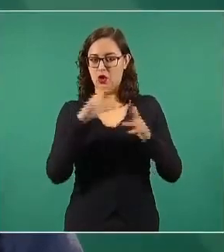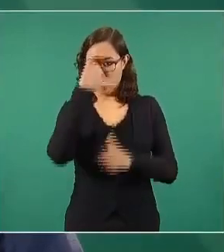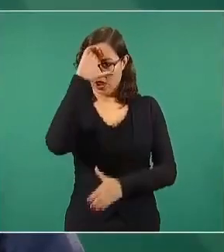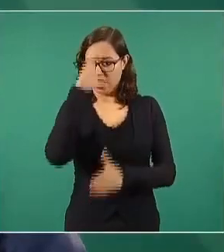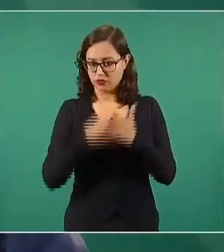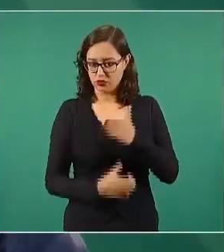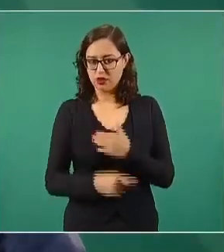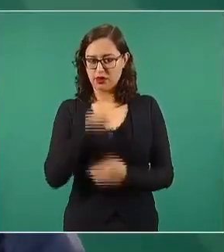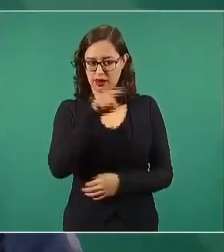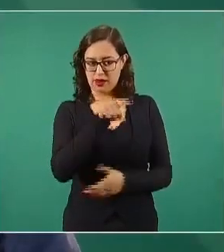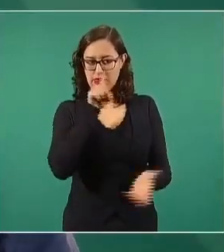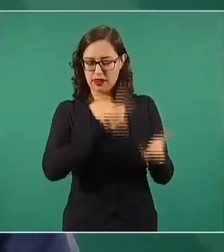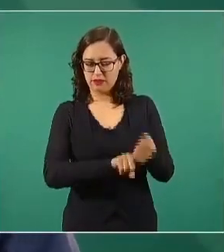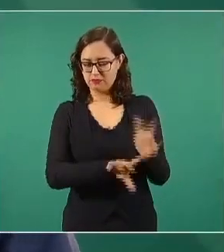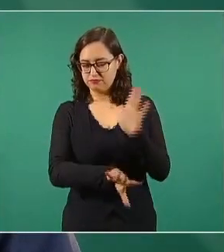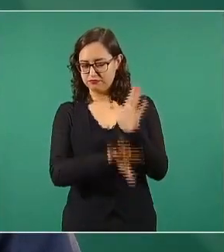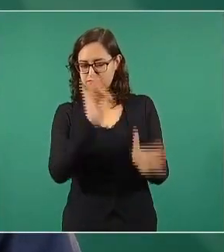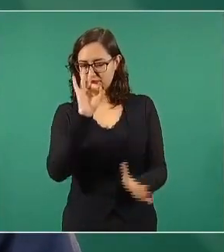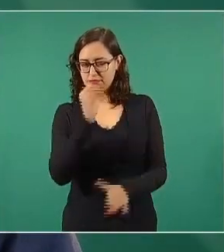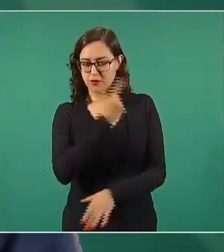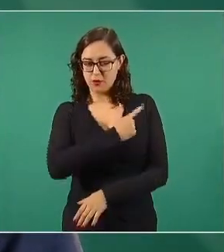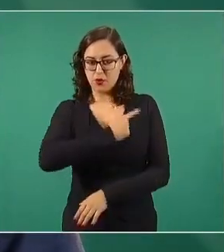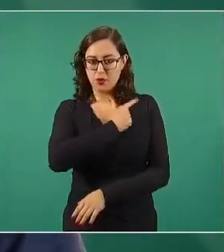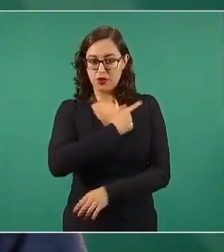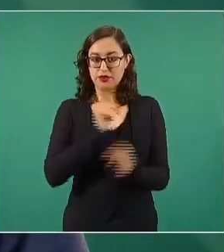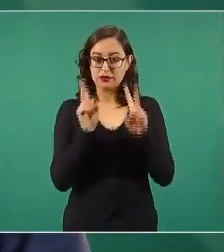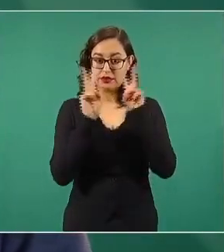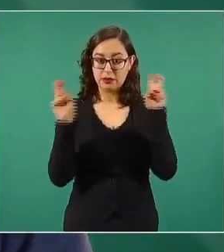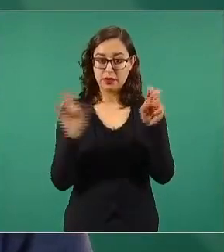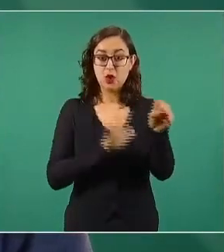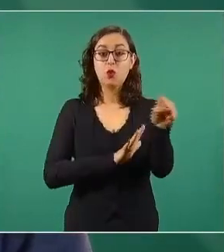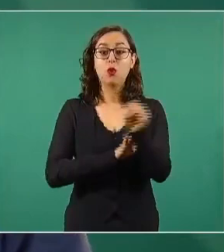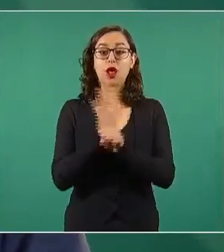es el de arrodillardos,